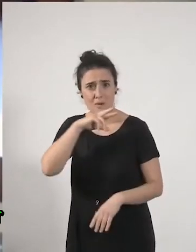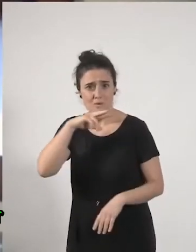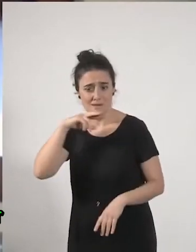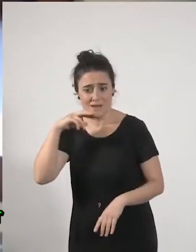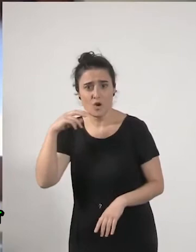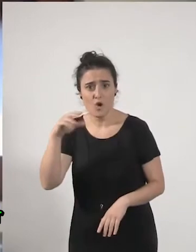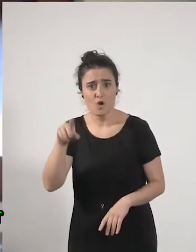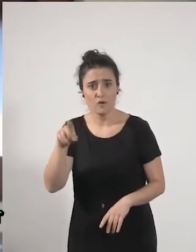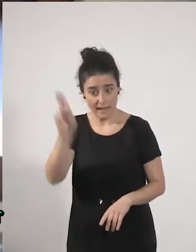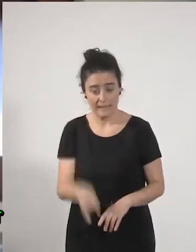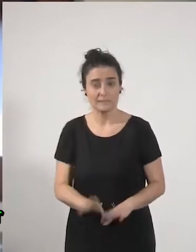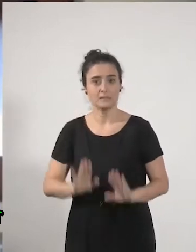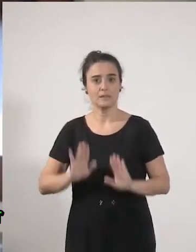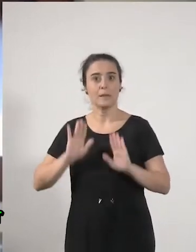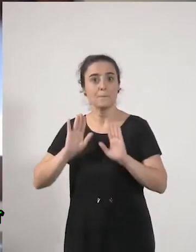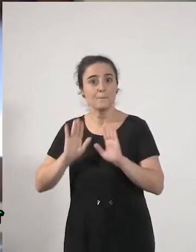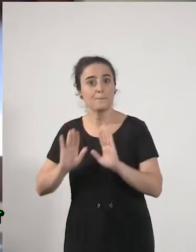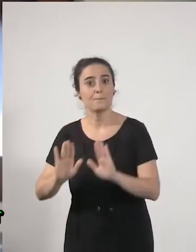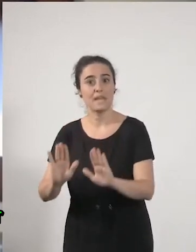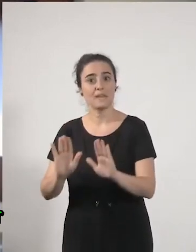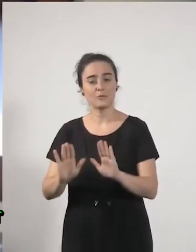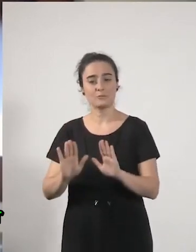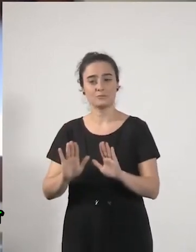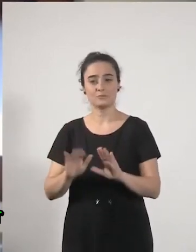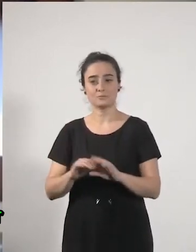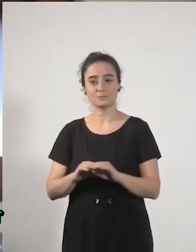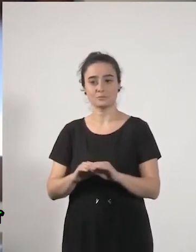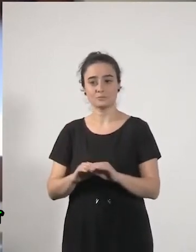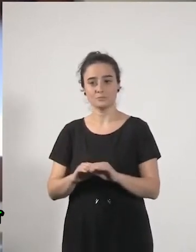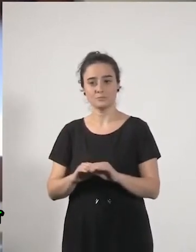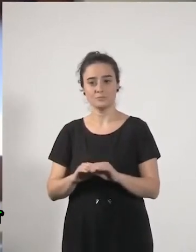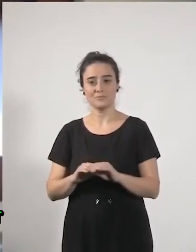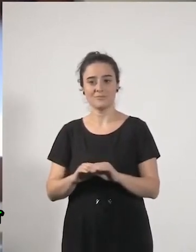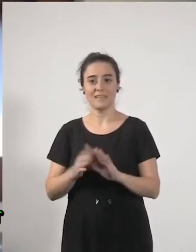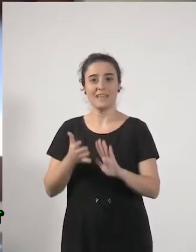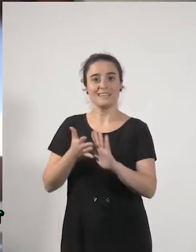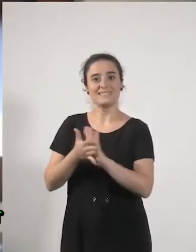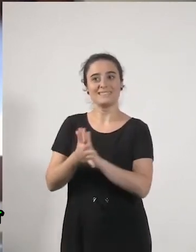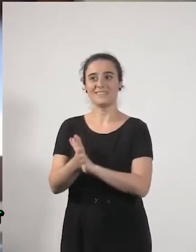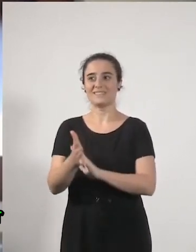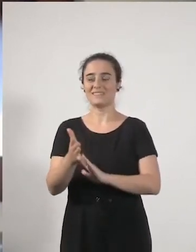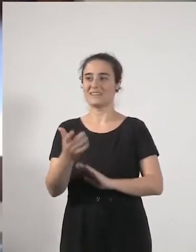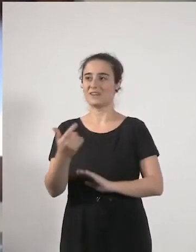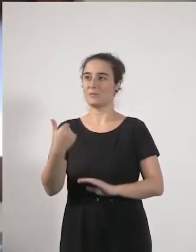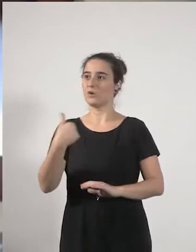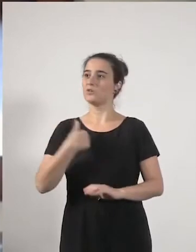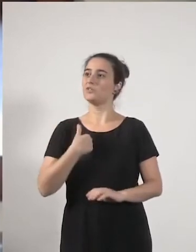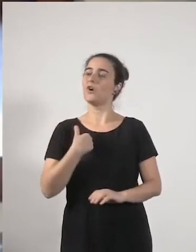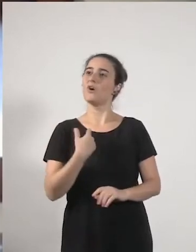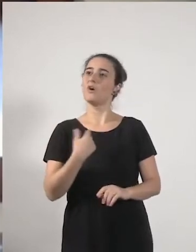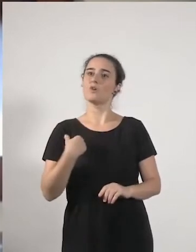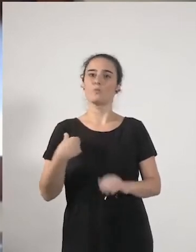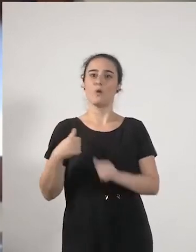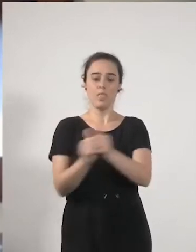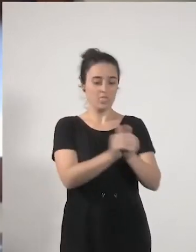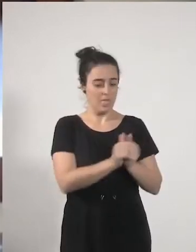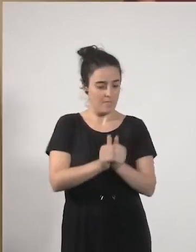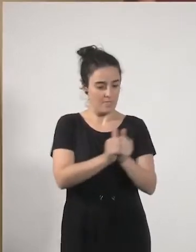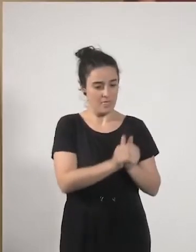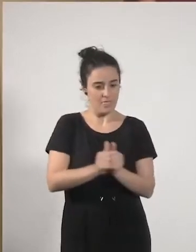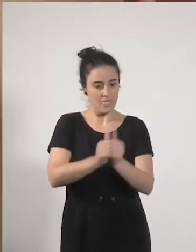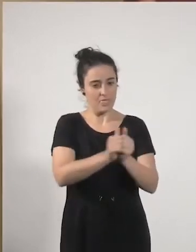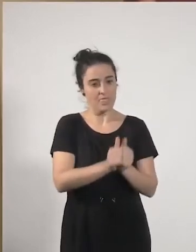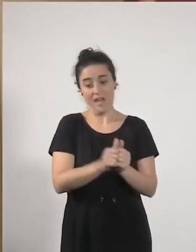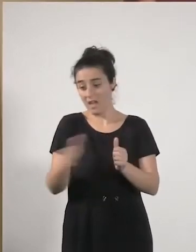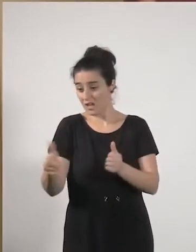eso no quita que para las para suplir tu falta de autonomía funcional tú lo que necesitas son servicios públicos